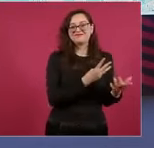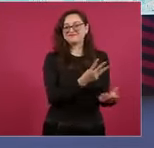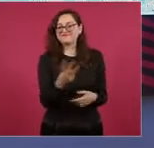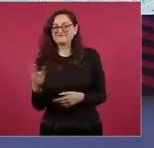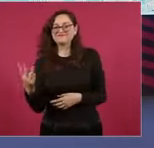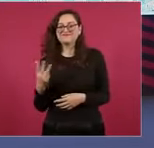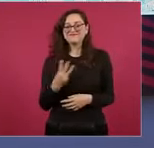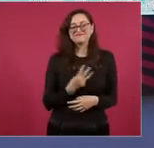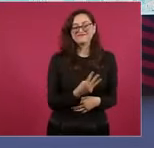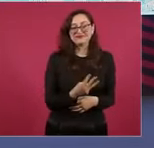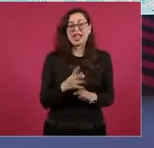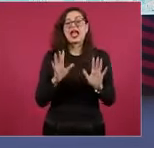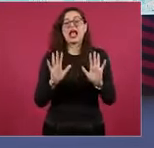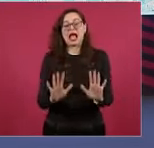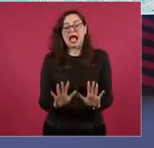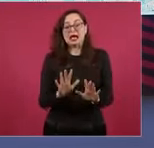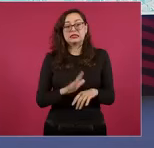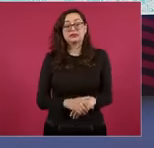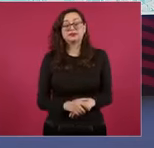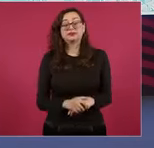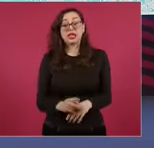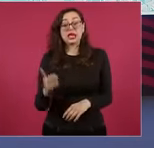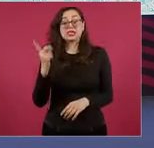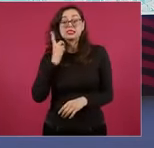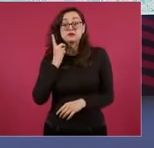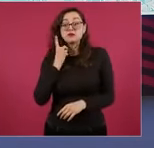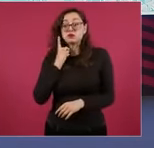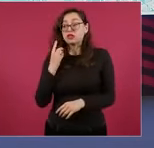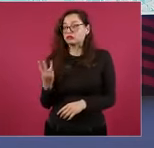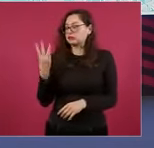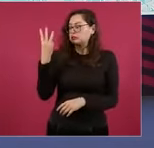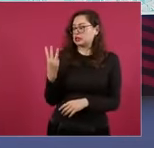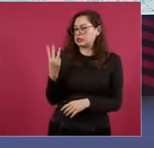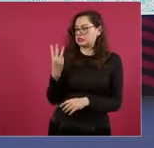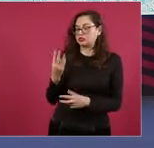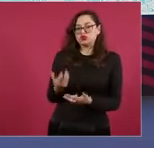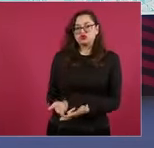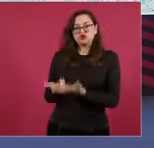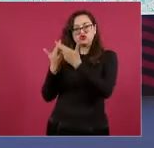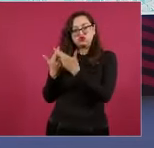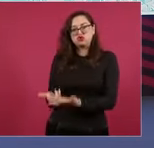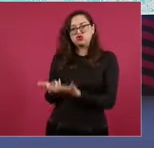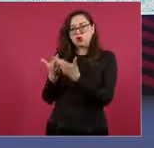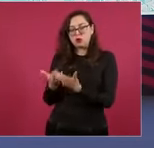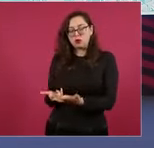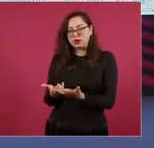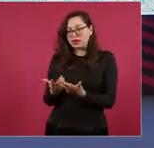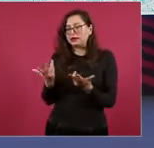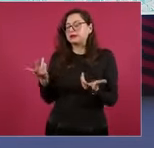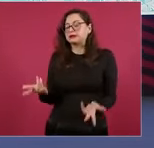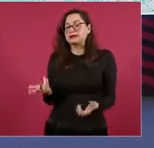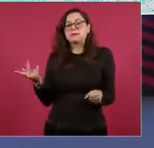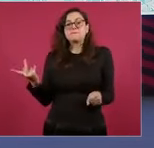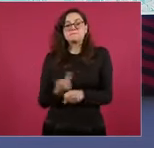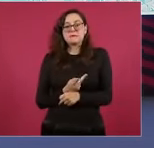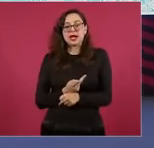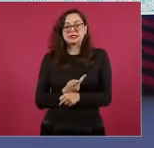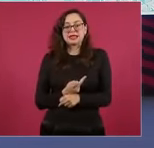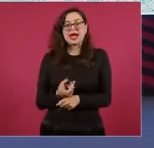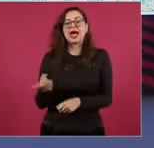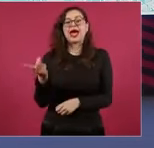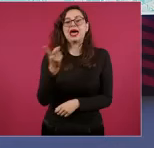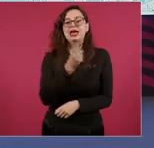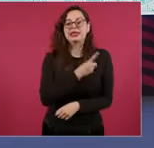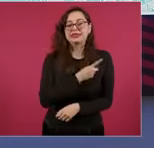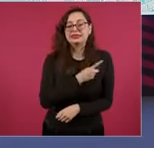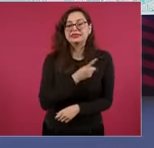Dice, cuando sobren diputaciones por repartir tras aplicar el cociente natural, éstas se